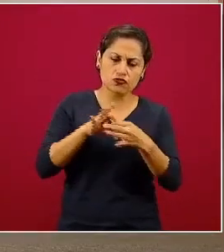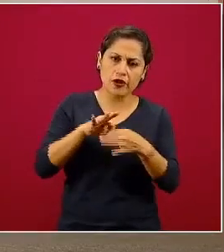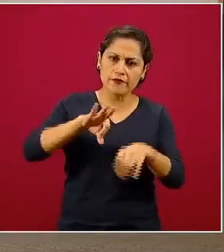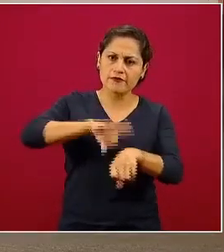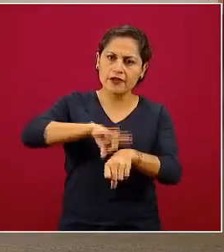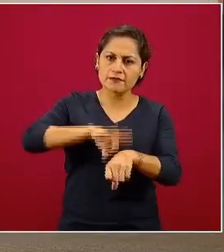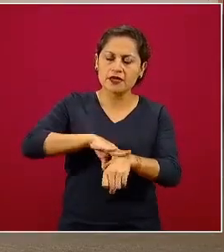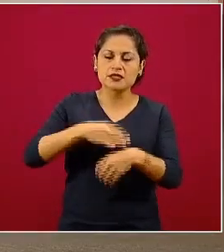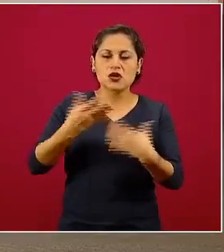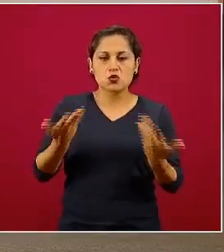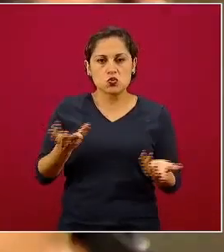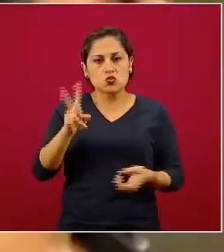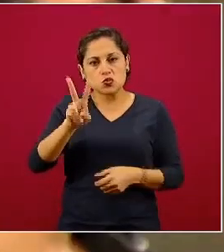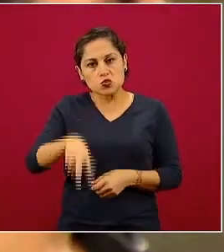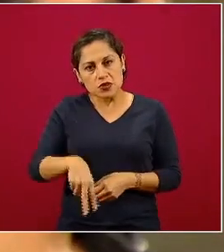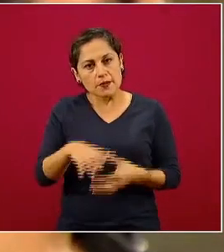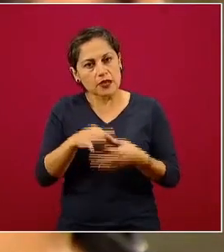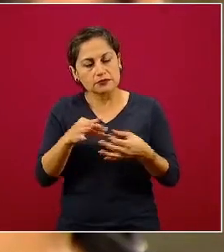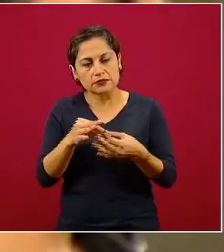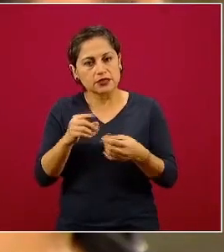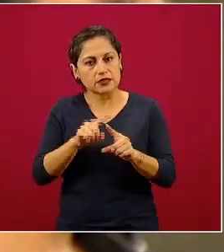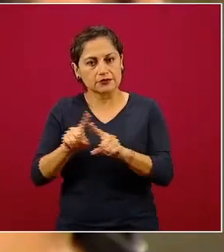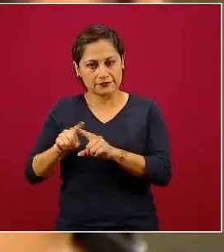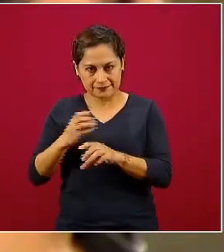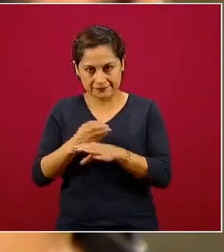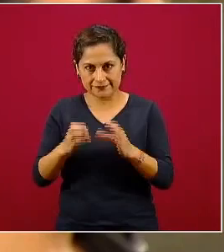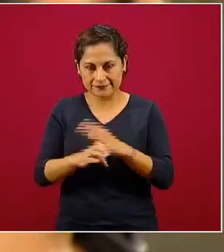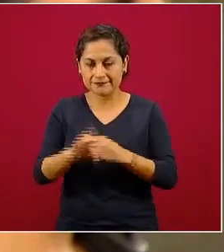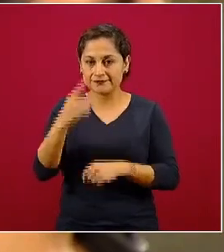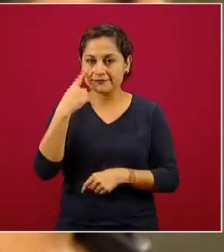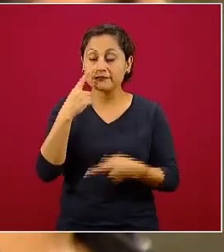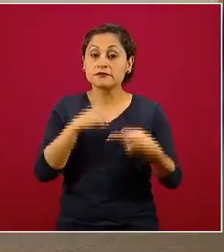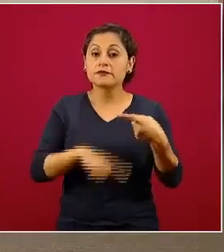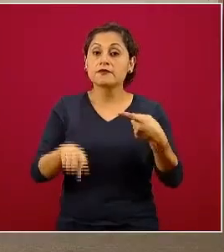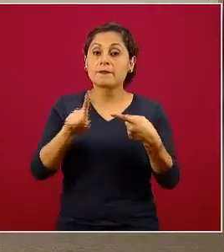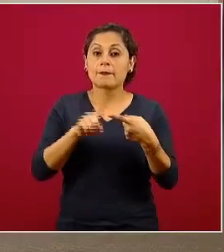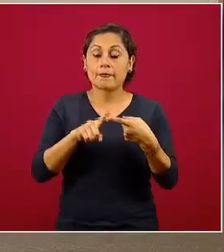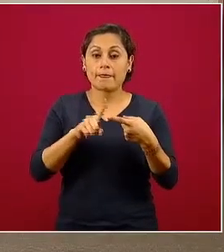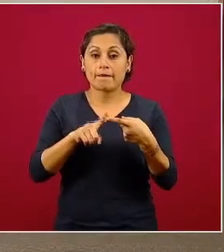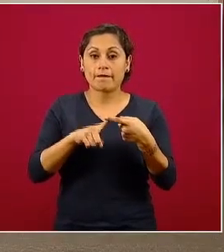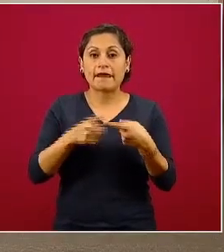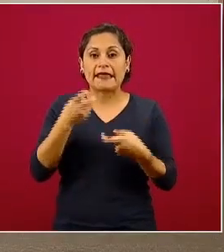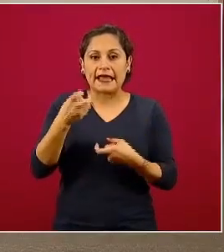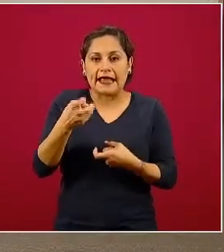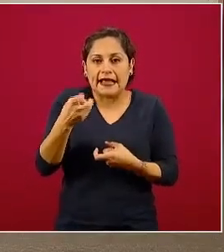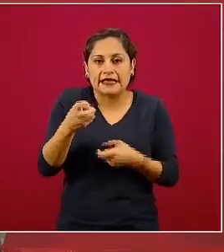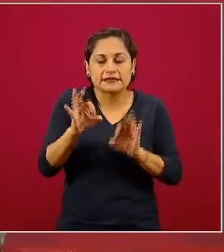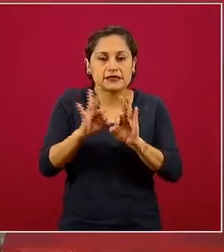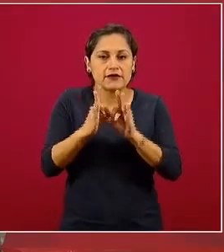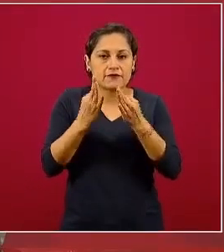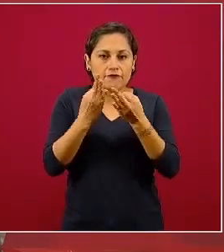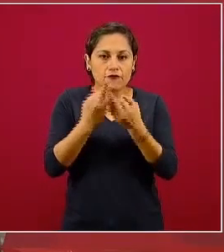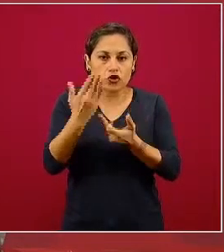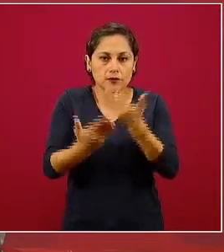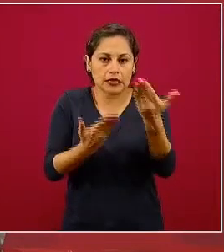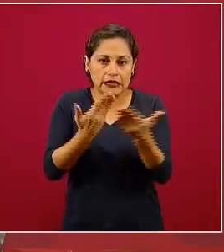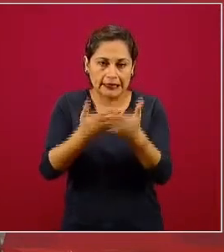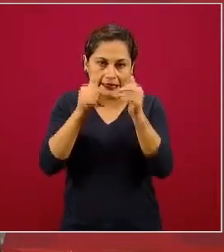es un par de cosas. La primera, este modelo de atención, si es que es un modelo